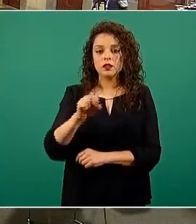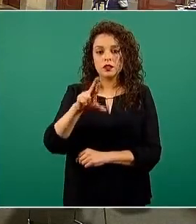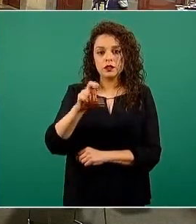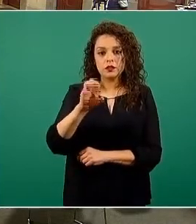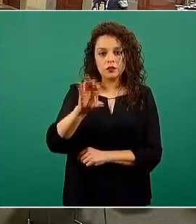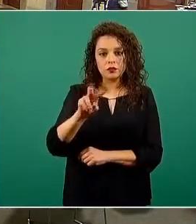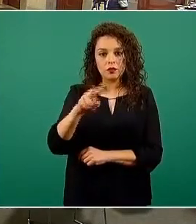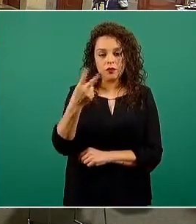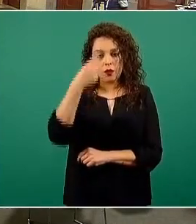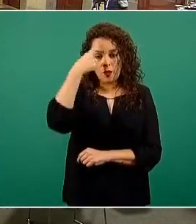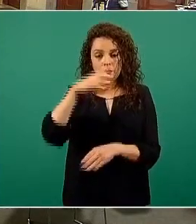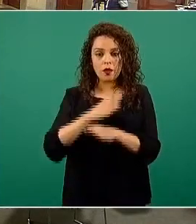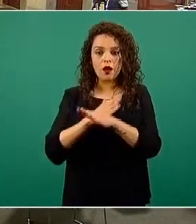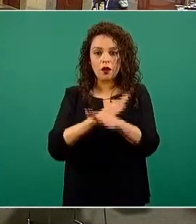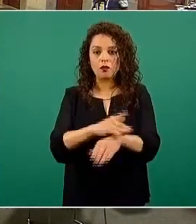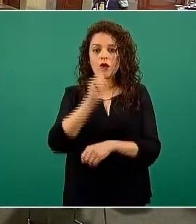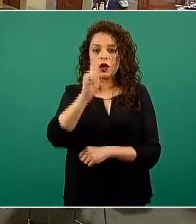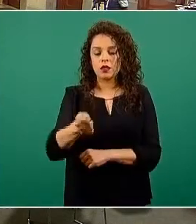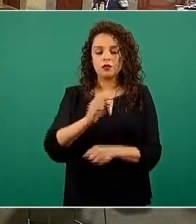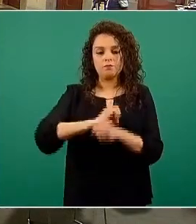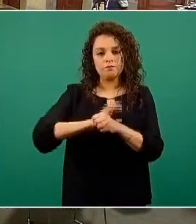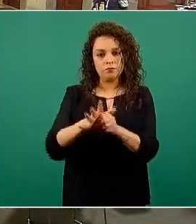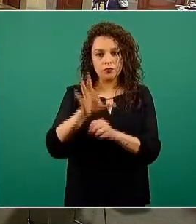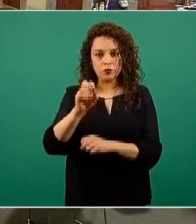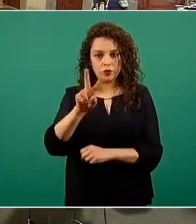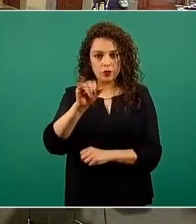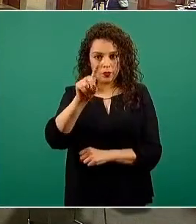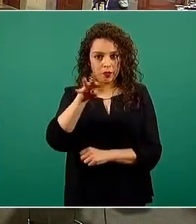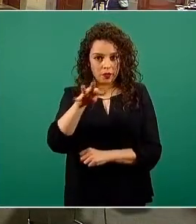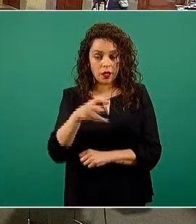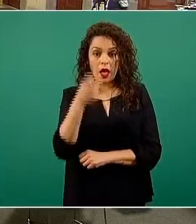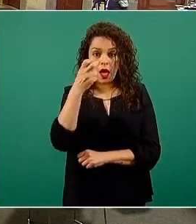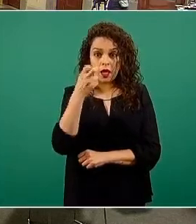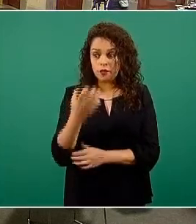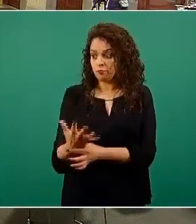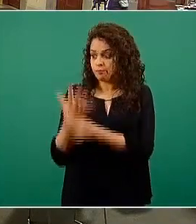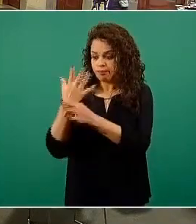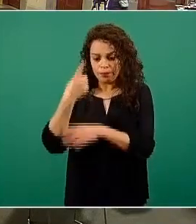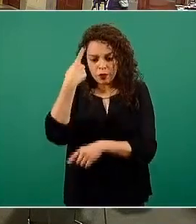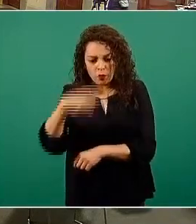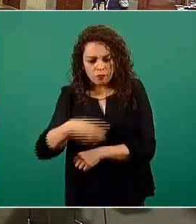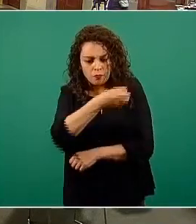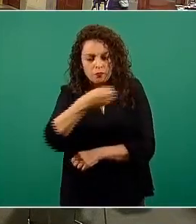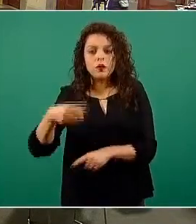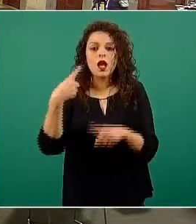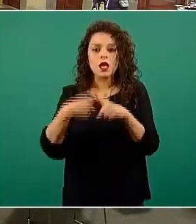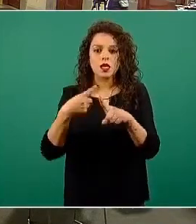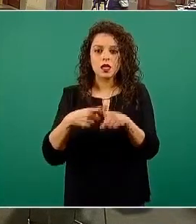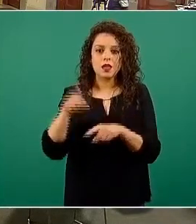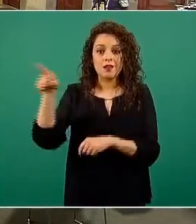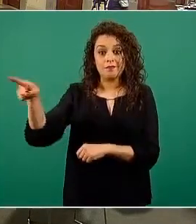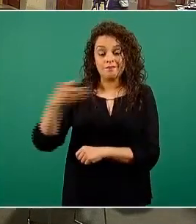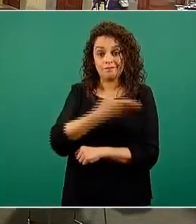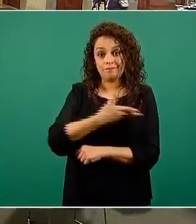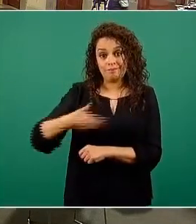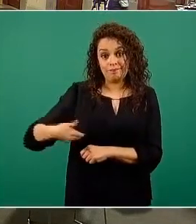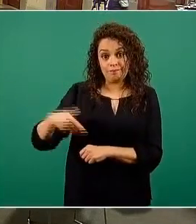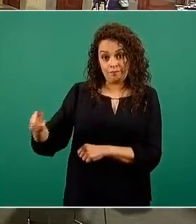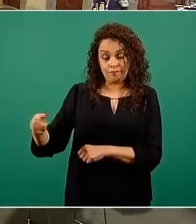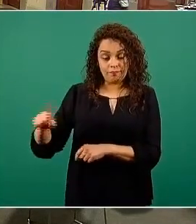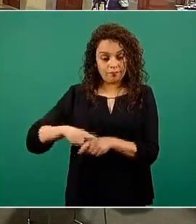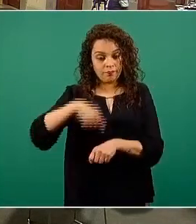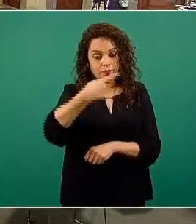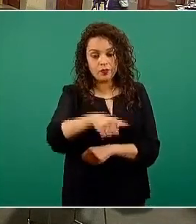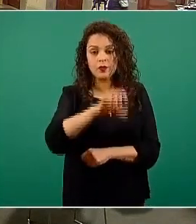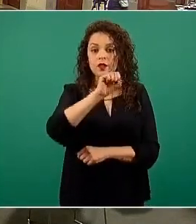Este documento es el que instruyó al presidente de la República, al secretario de Salud, emitir